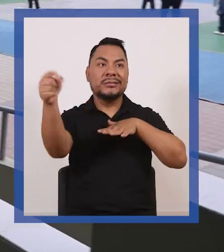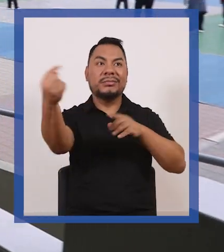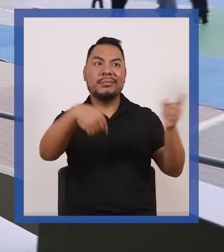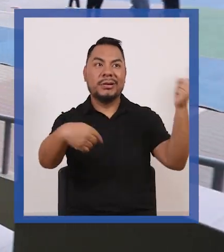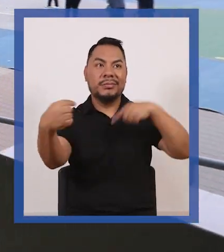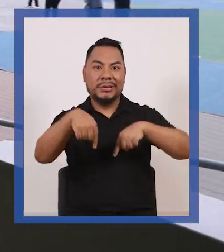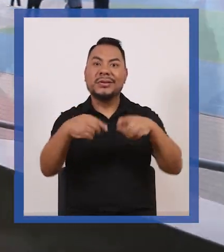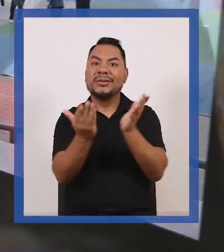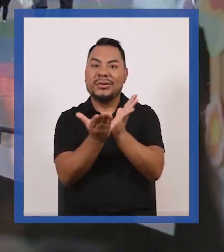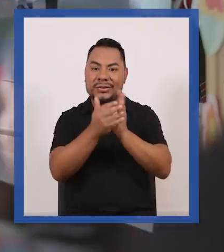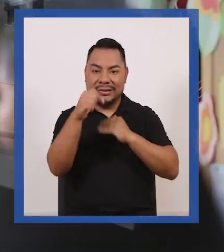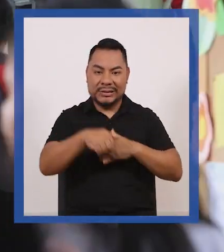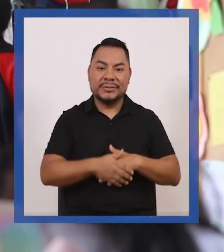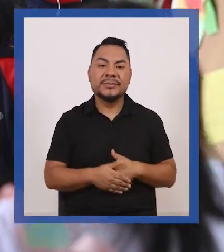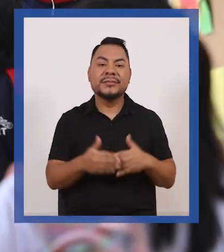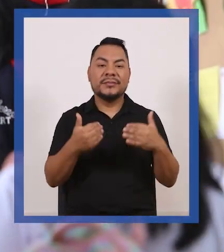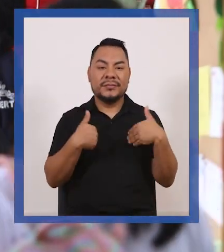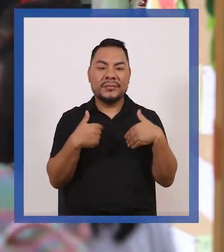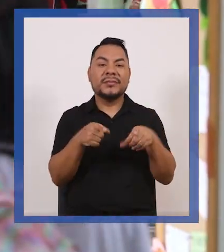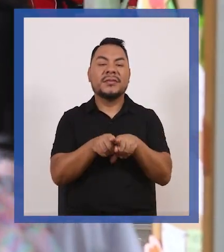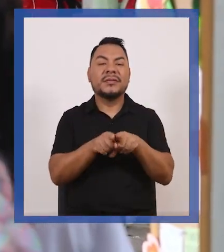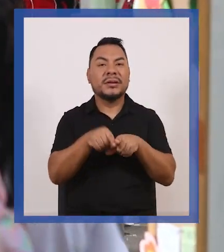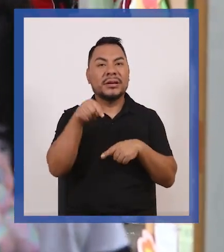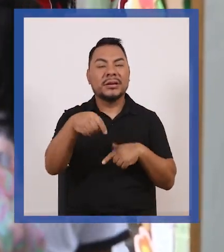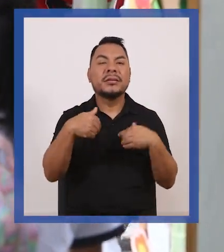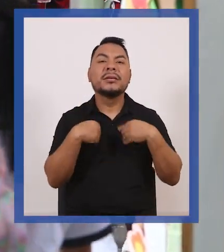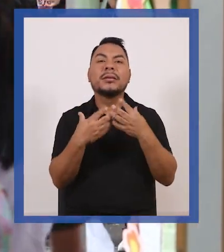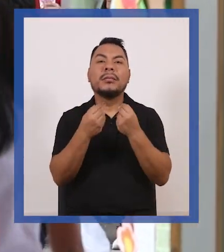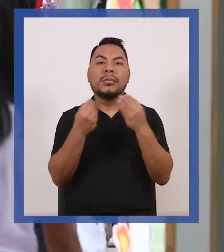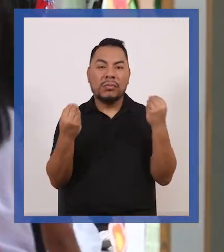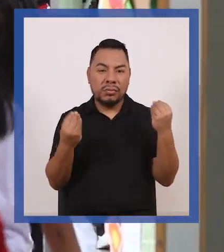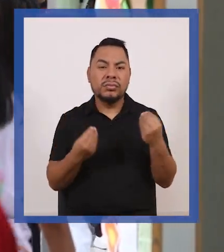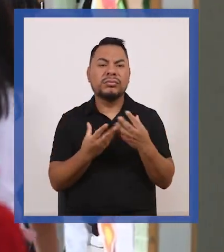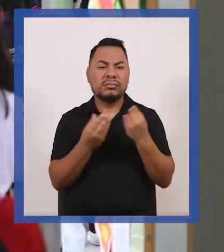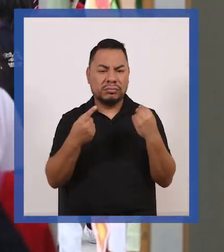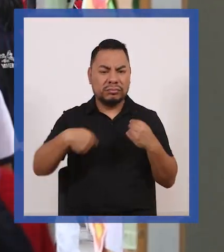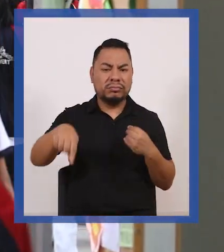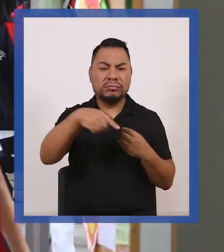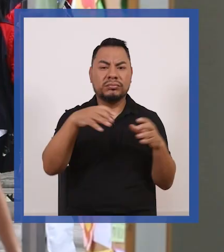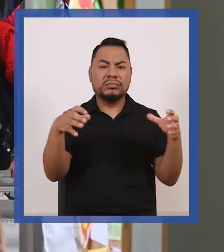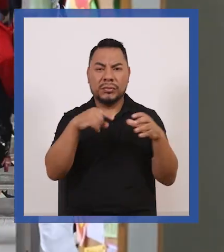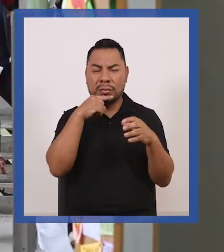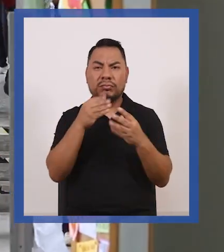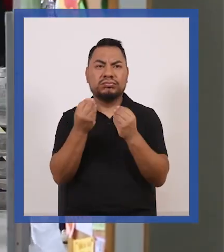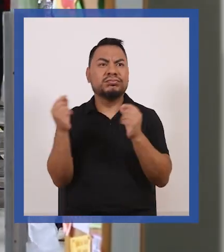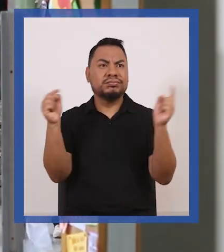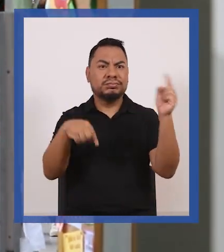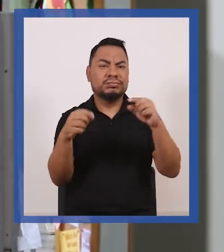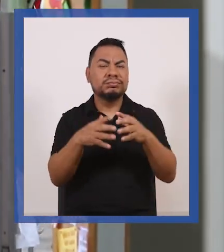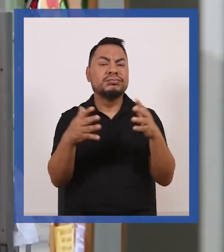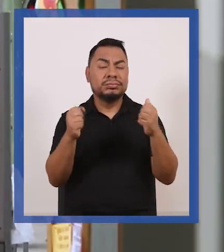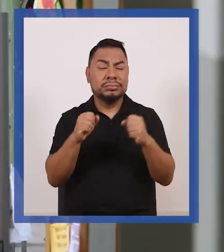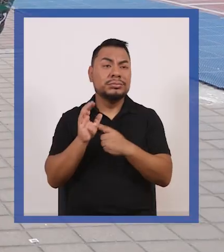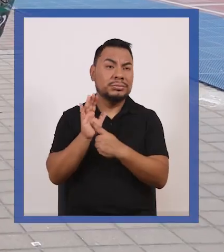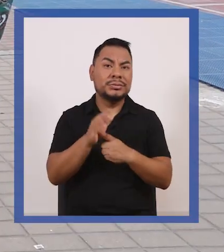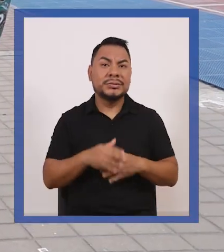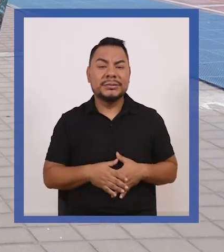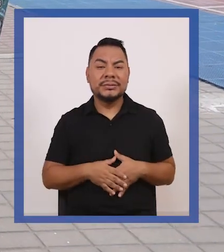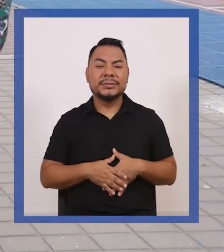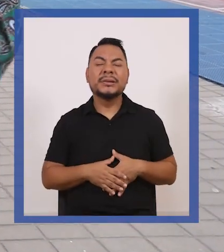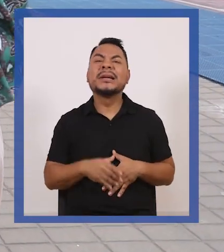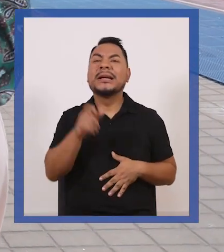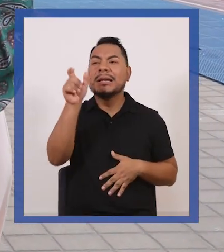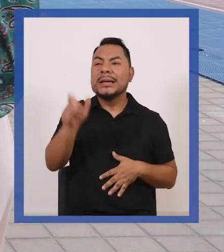institución y tenemos incluso muchas representatividades en este colegio ¿qué personajes